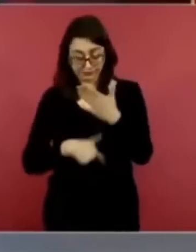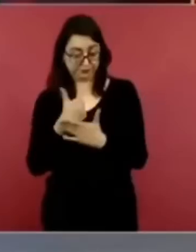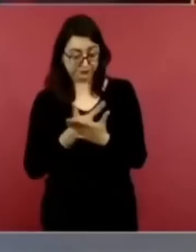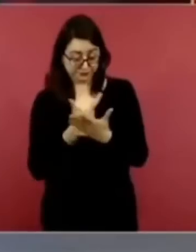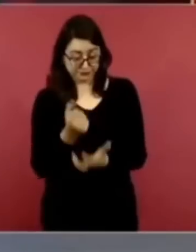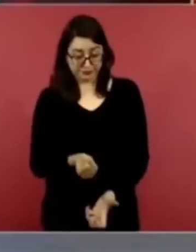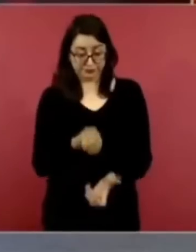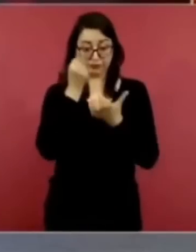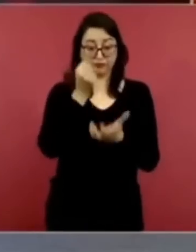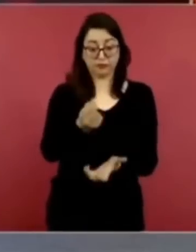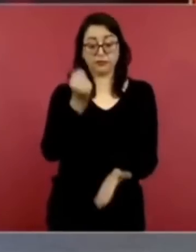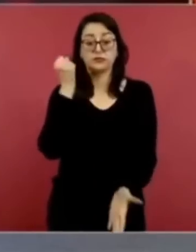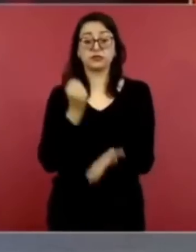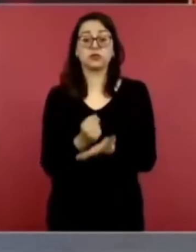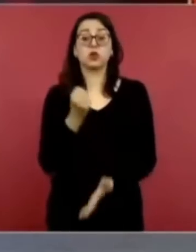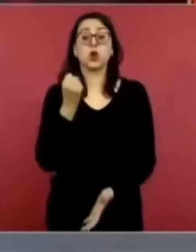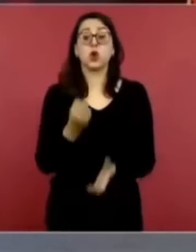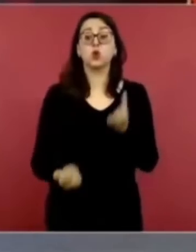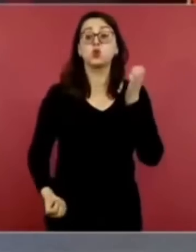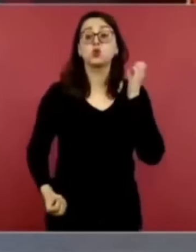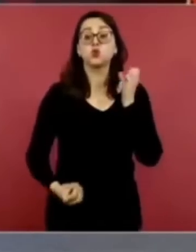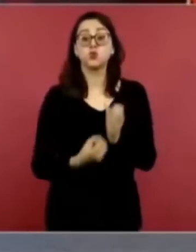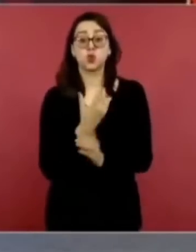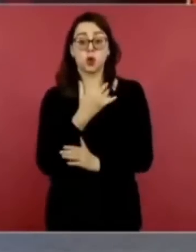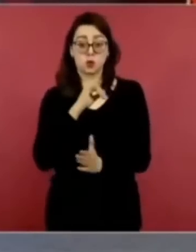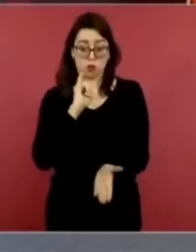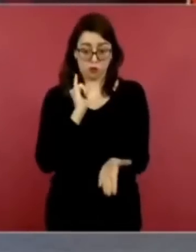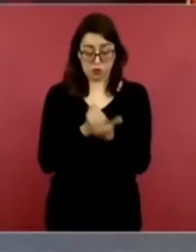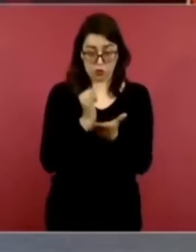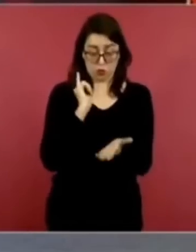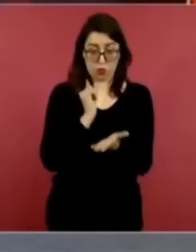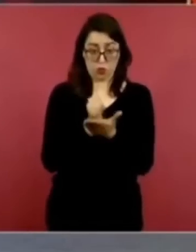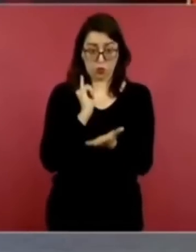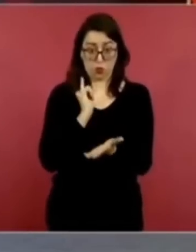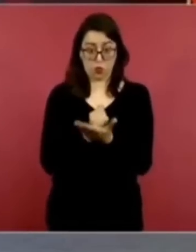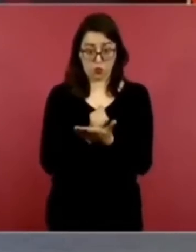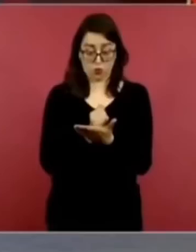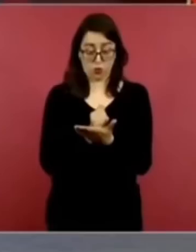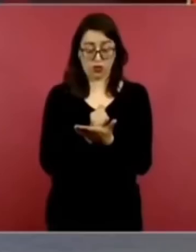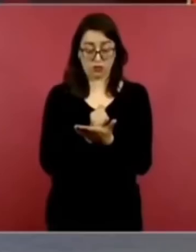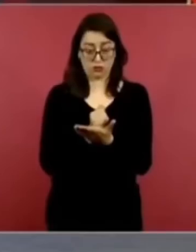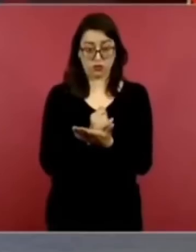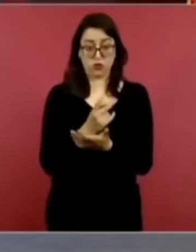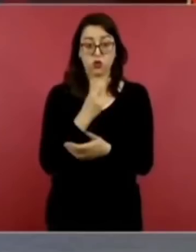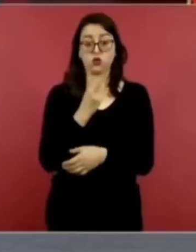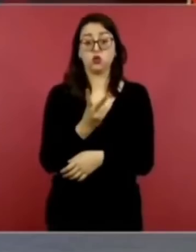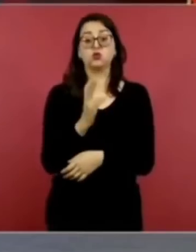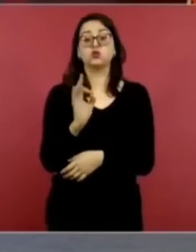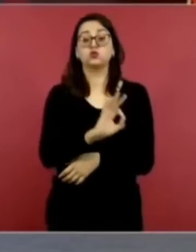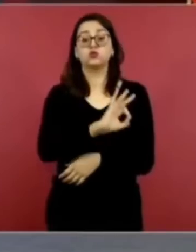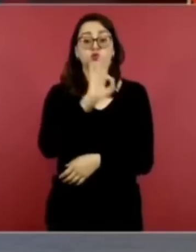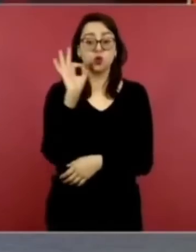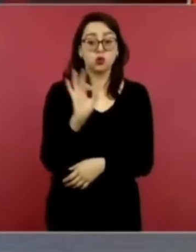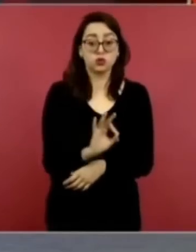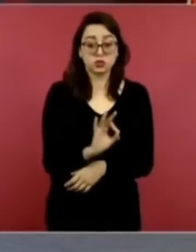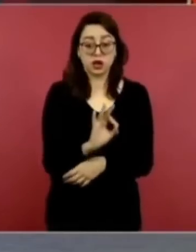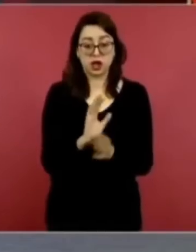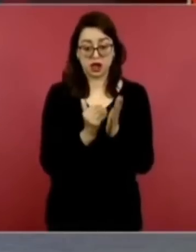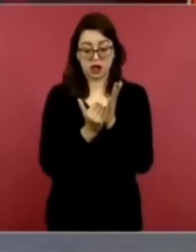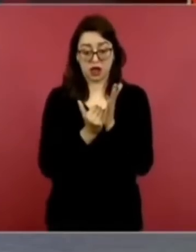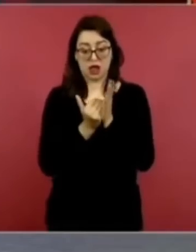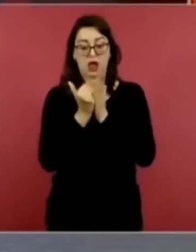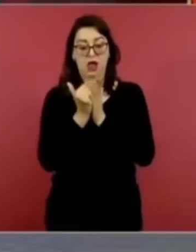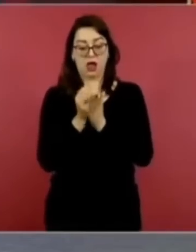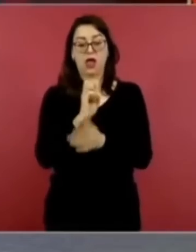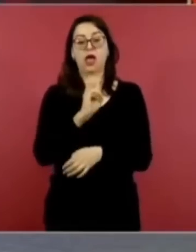un impuesto empresarial de tasa única y el impuesto del 2% en efectivo que más tarde aumentaron al